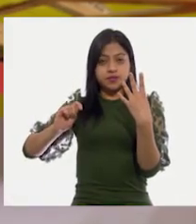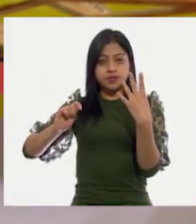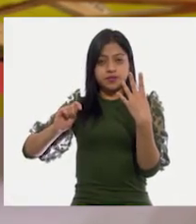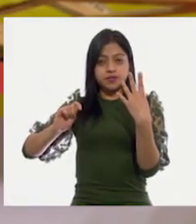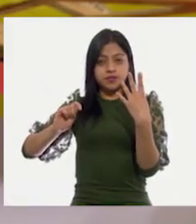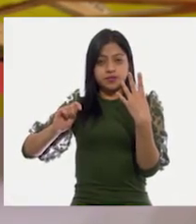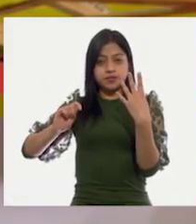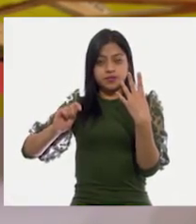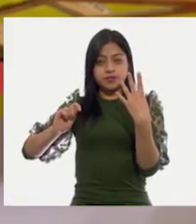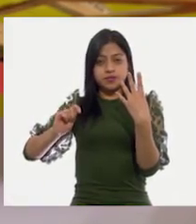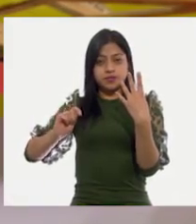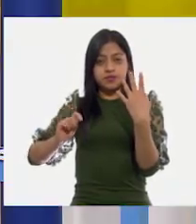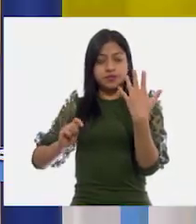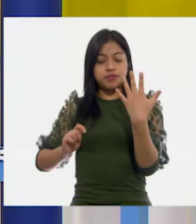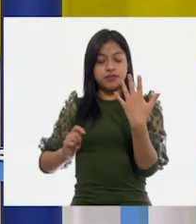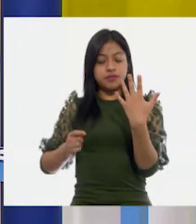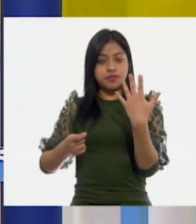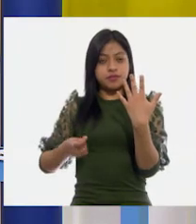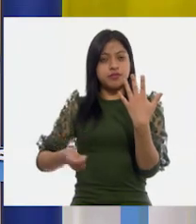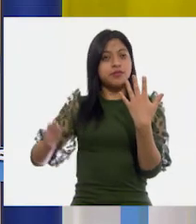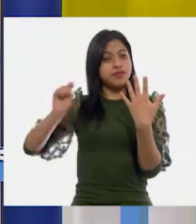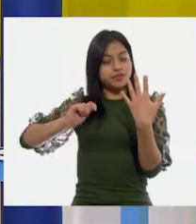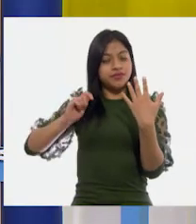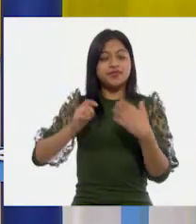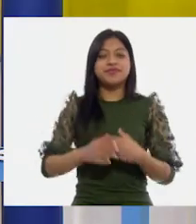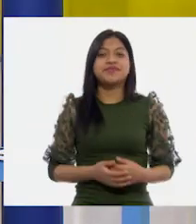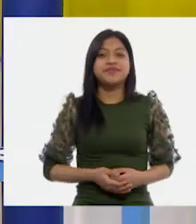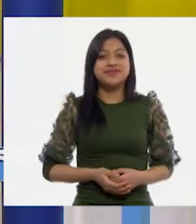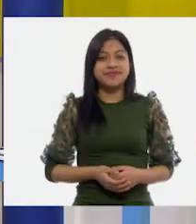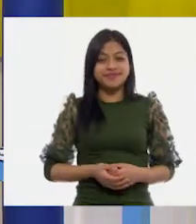Cuatro... Cinco.